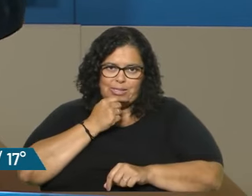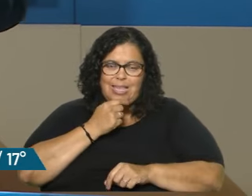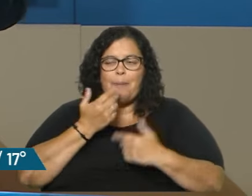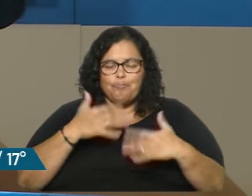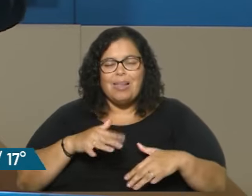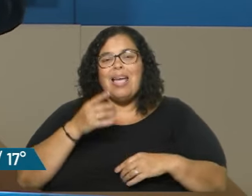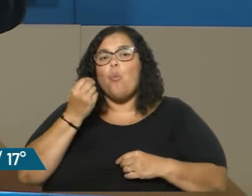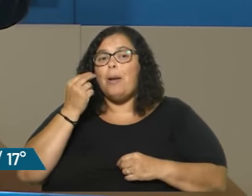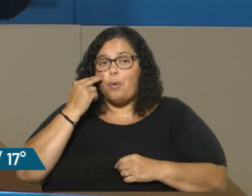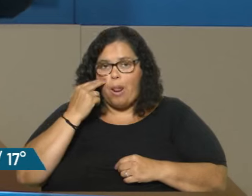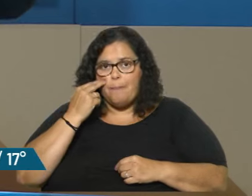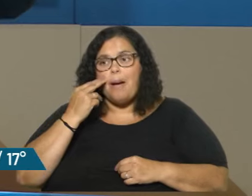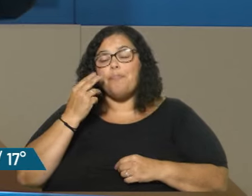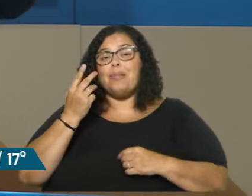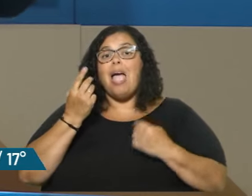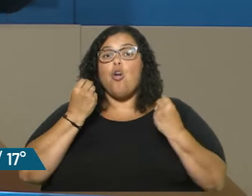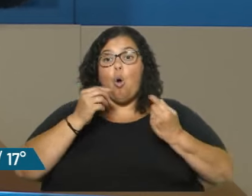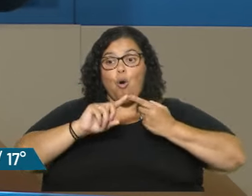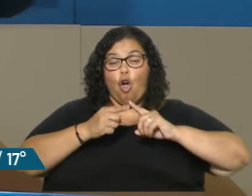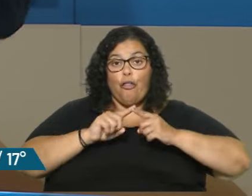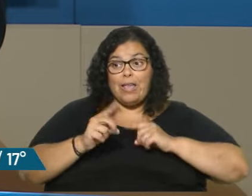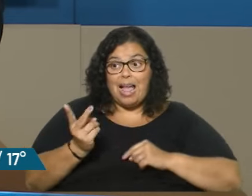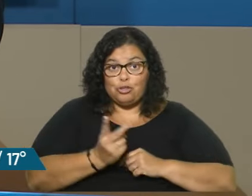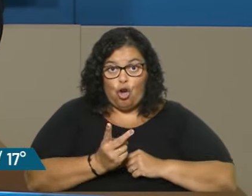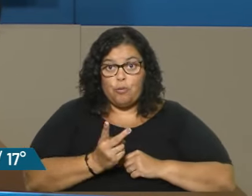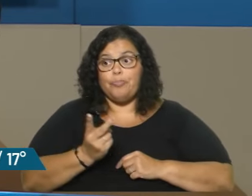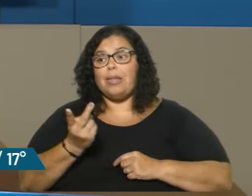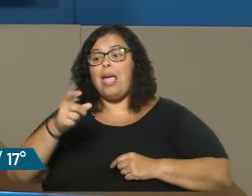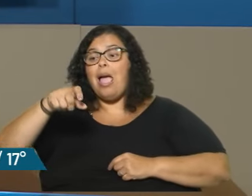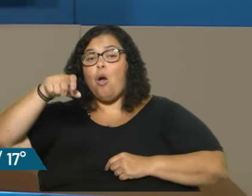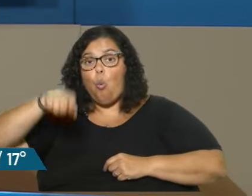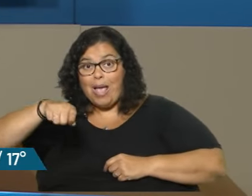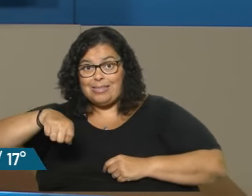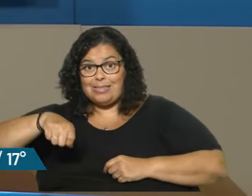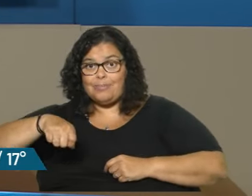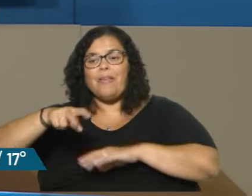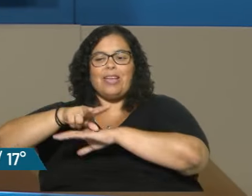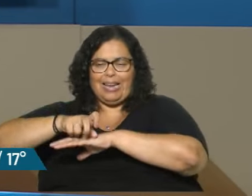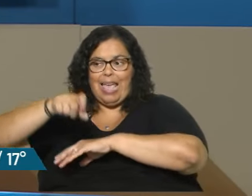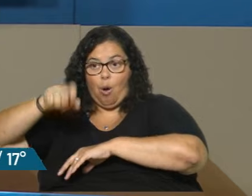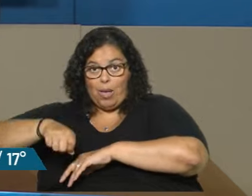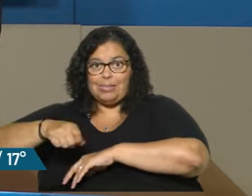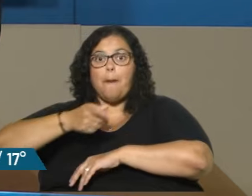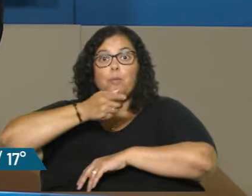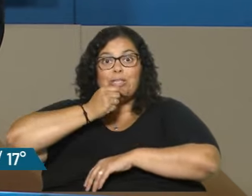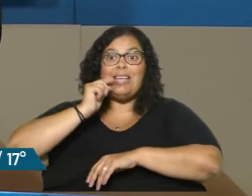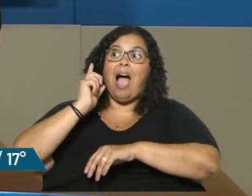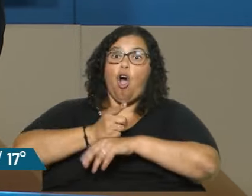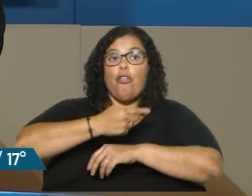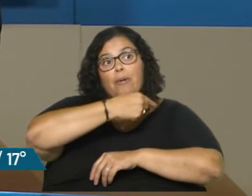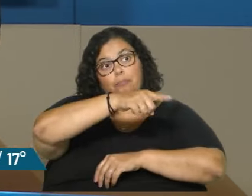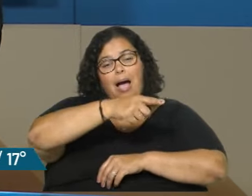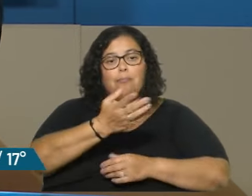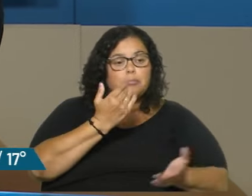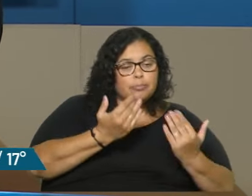articulación entre lo que es la policía, fiscalía, jueces y dar la orden a los allanamientos? Eso permite,